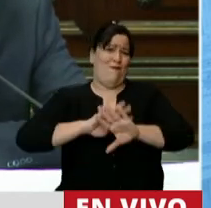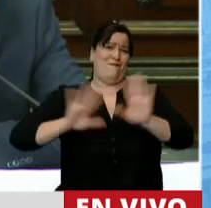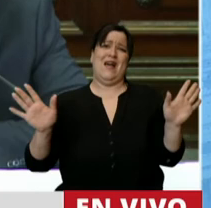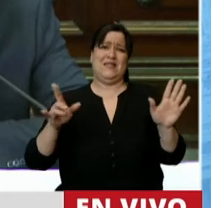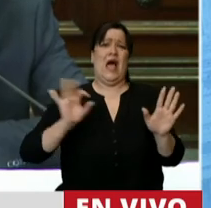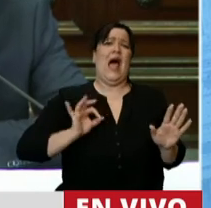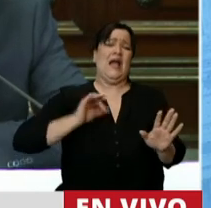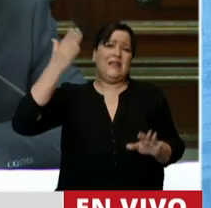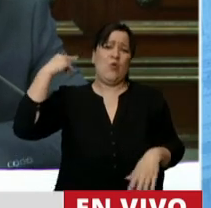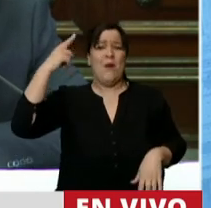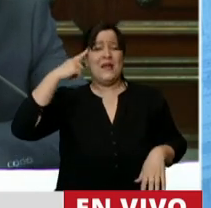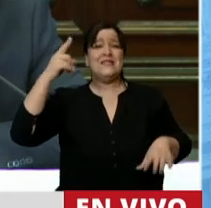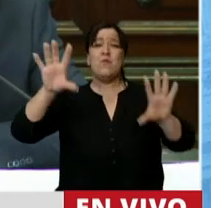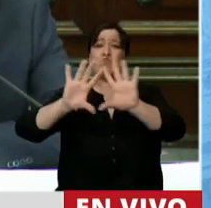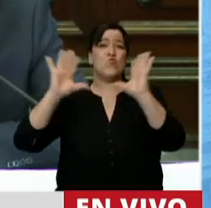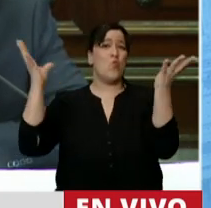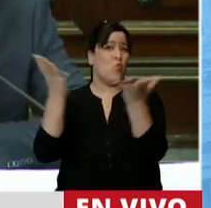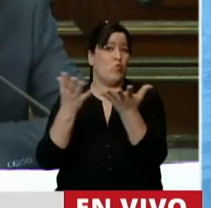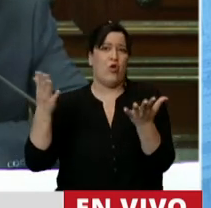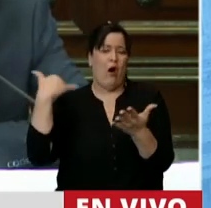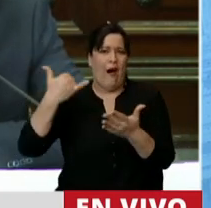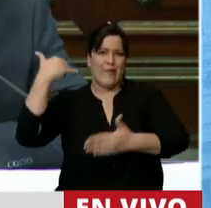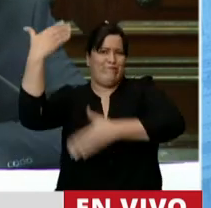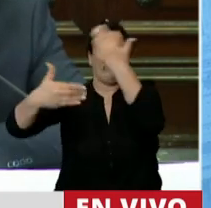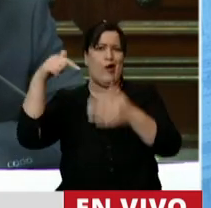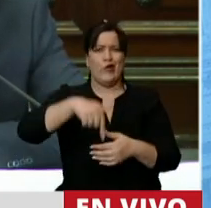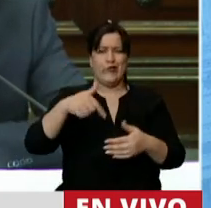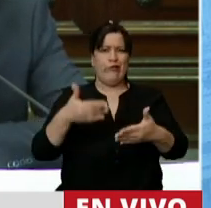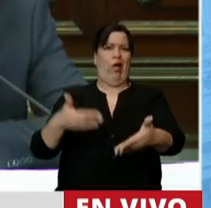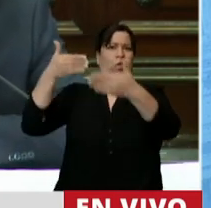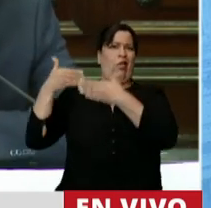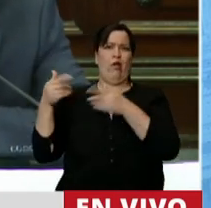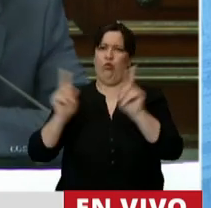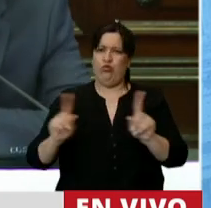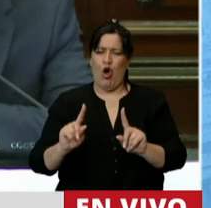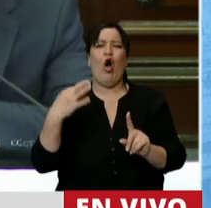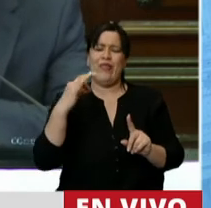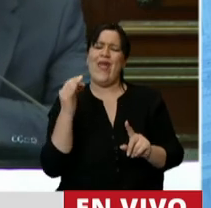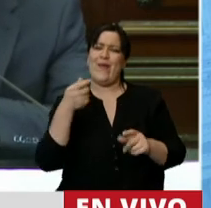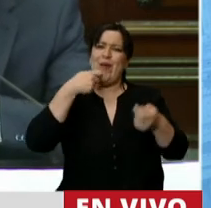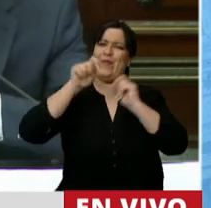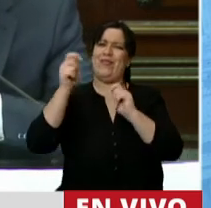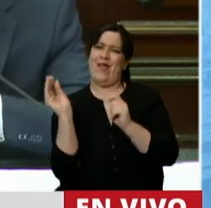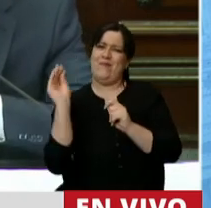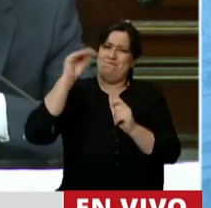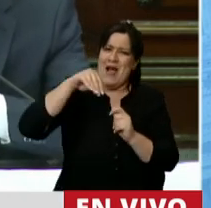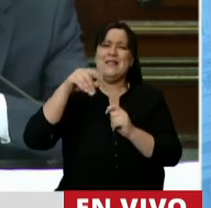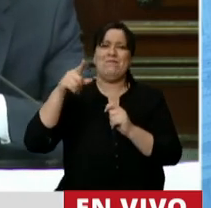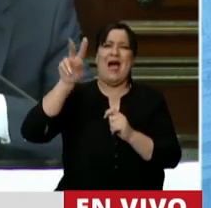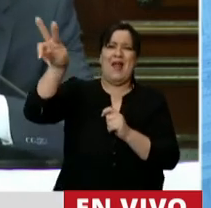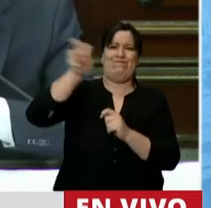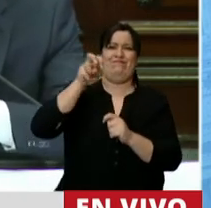antigua. El mundo es global y nos atropella. Y nosotros tenemos que vender con valor agregado. Un proyecto de desarrollo